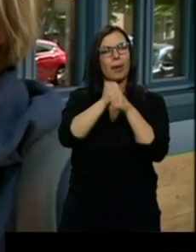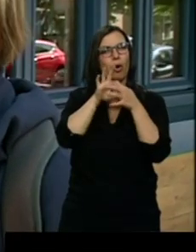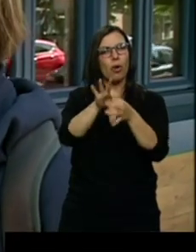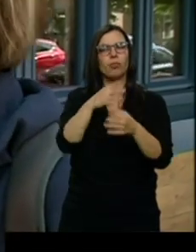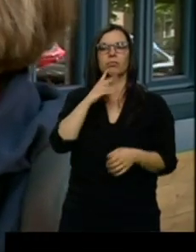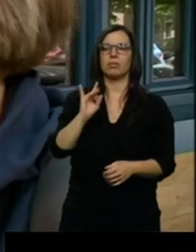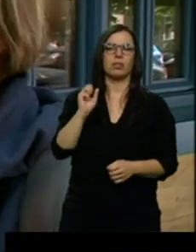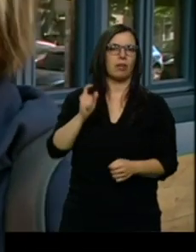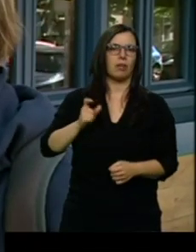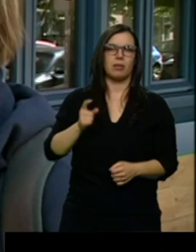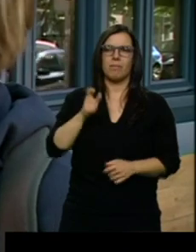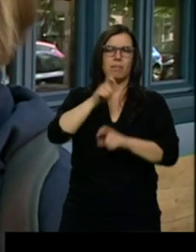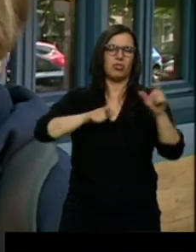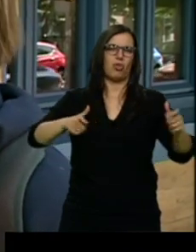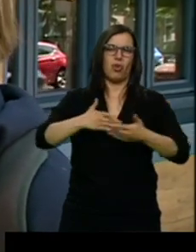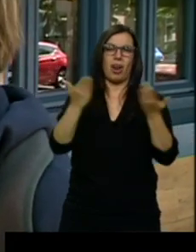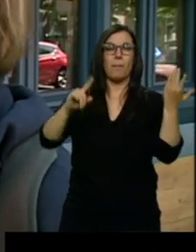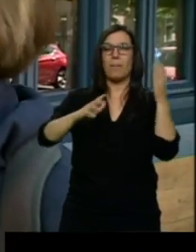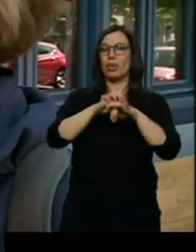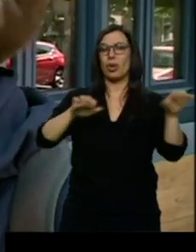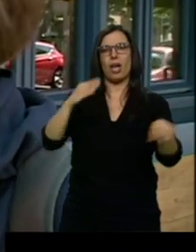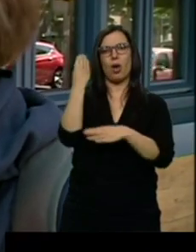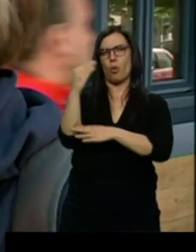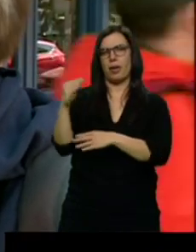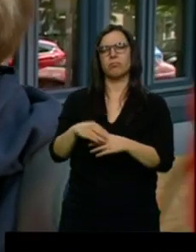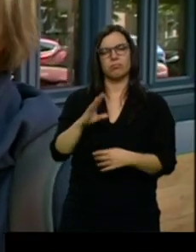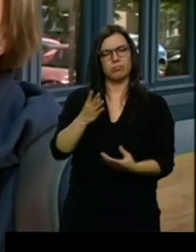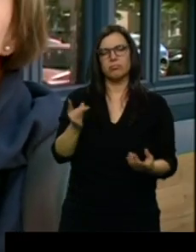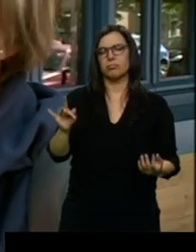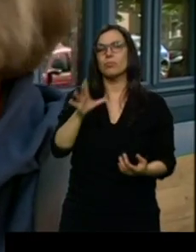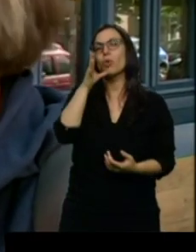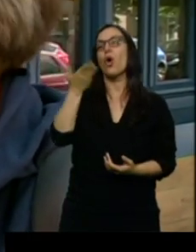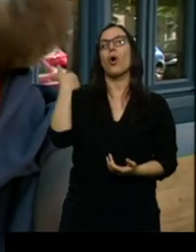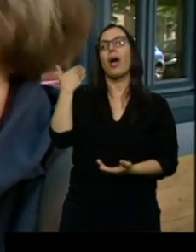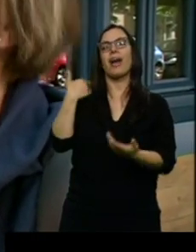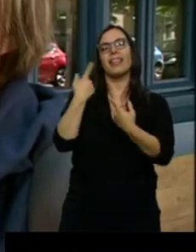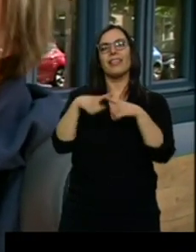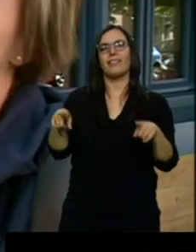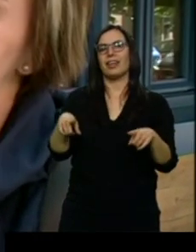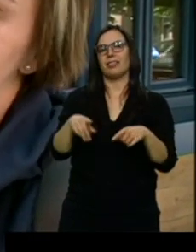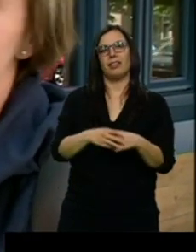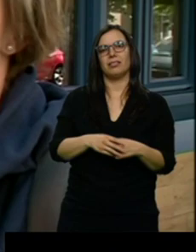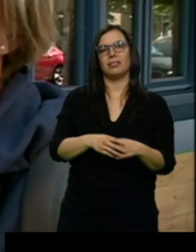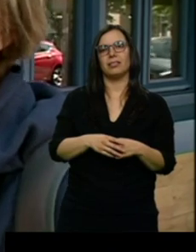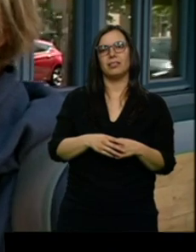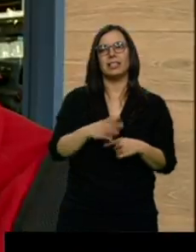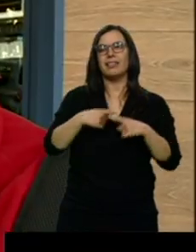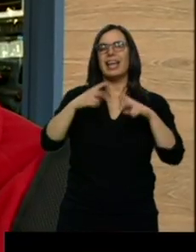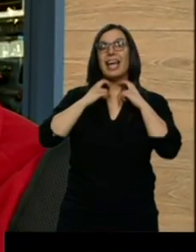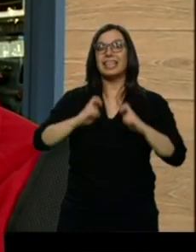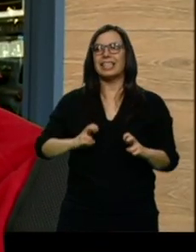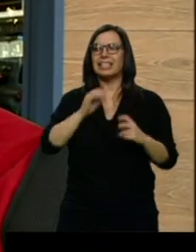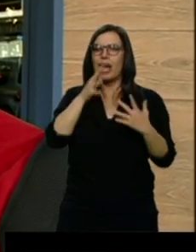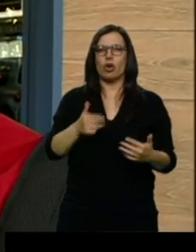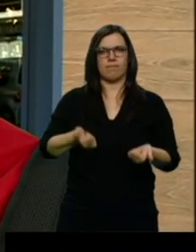muchísima gente y sobre todo la gente joven, mucho. Porque antiguamente era totalmente diferente, no teníamos este estrés que tenemos ahora. Yo la